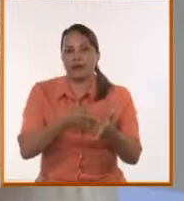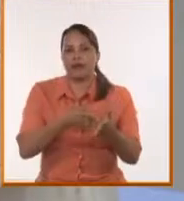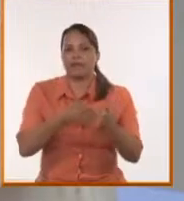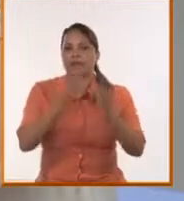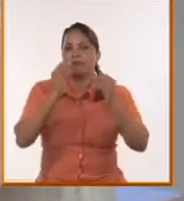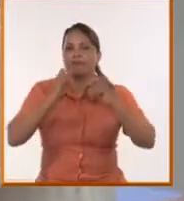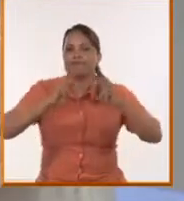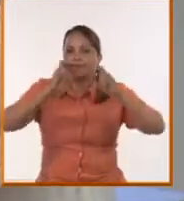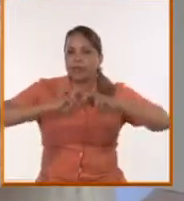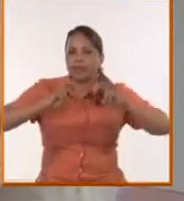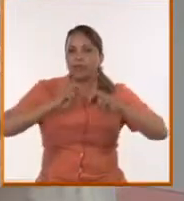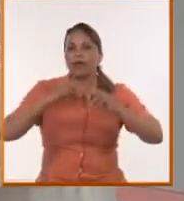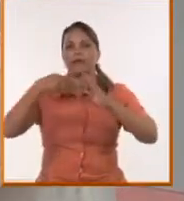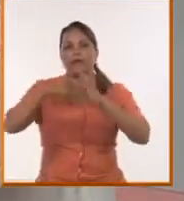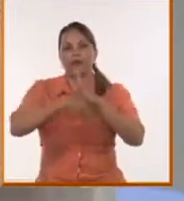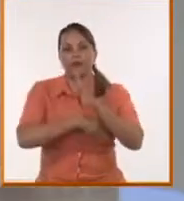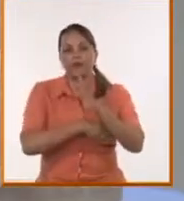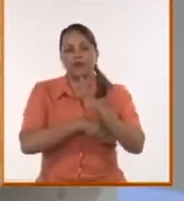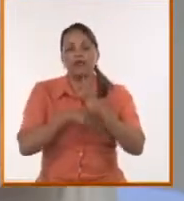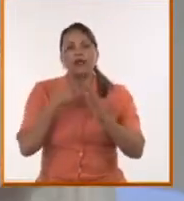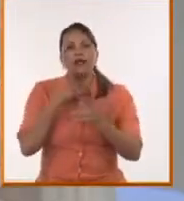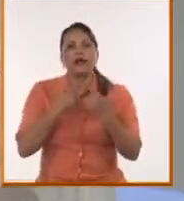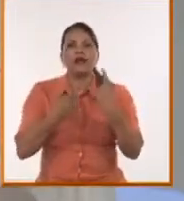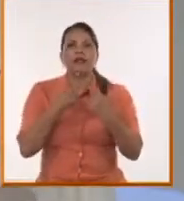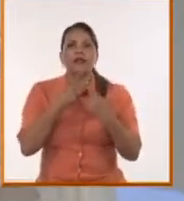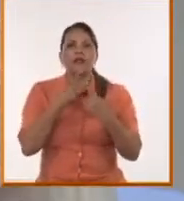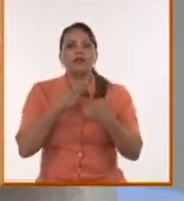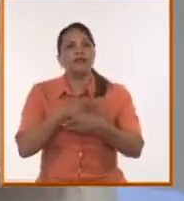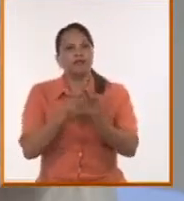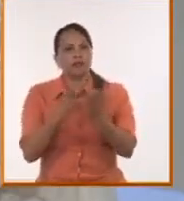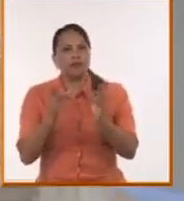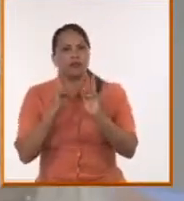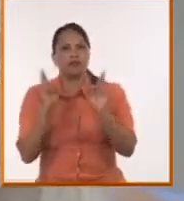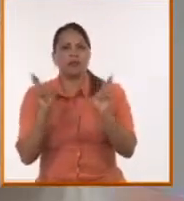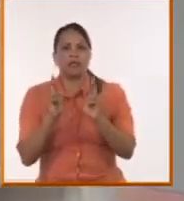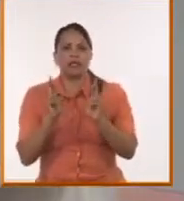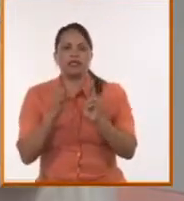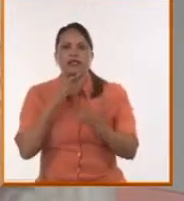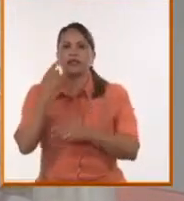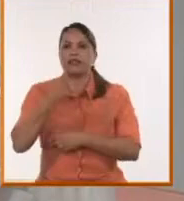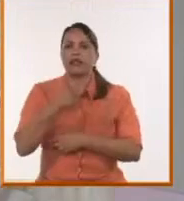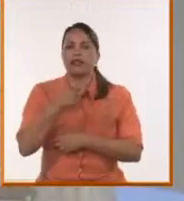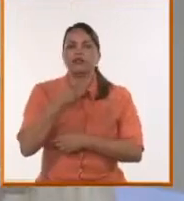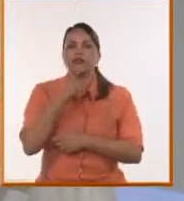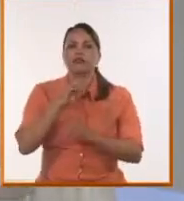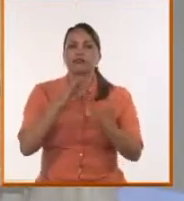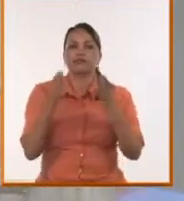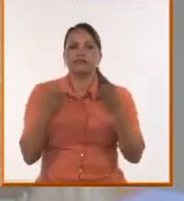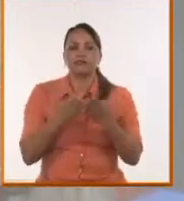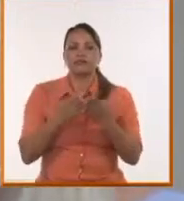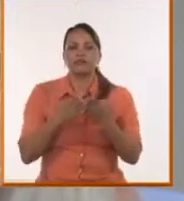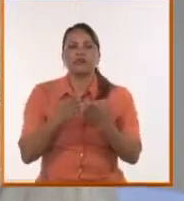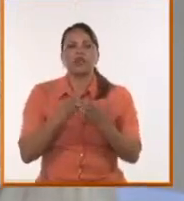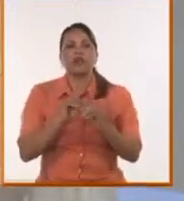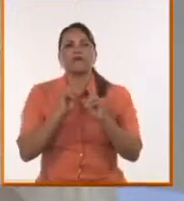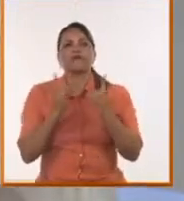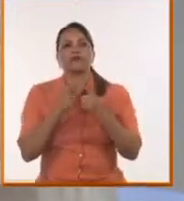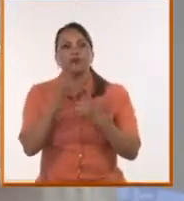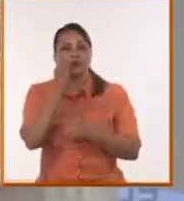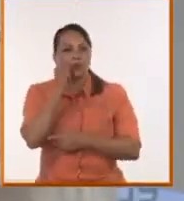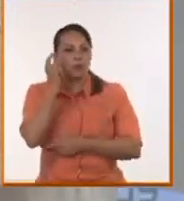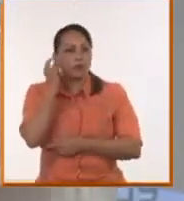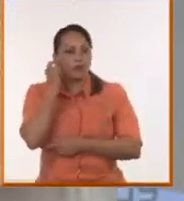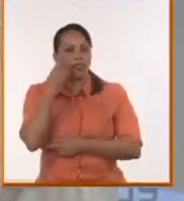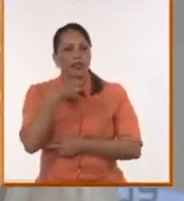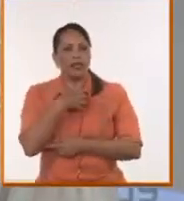círculo vicioso, porque a ver, si redistribuimos la riqueza, si logramos que los derechos sean universales, que todas y todos podamos tener lo básico